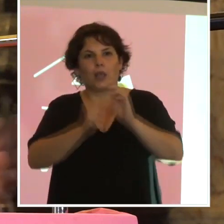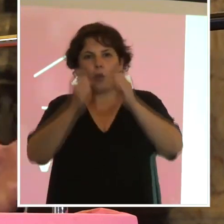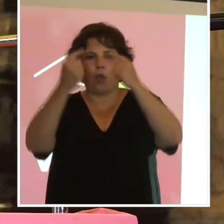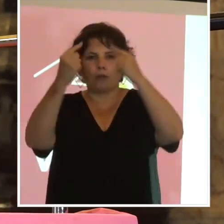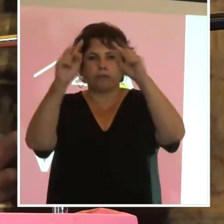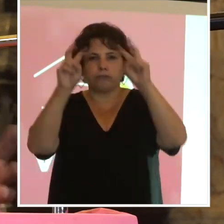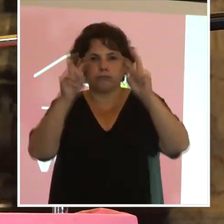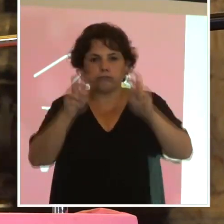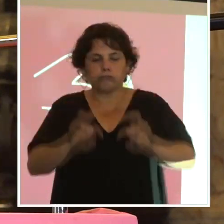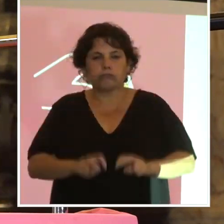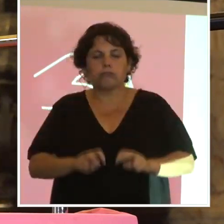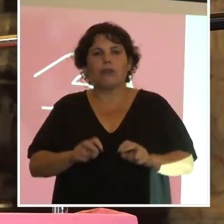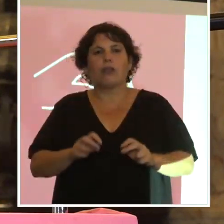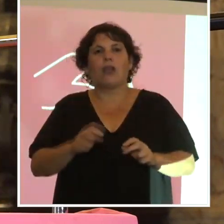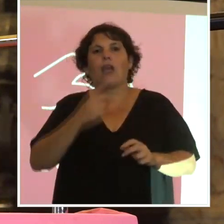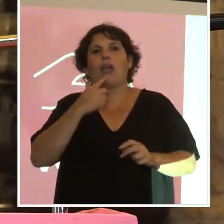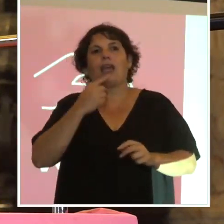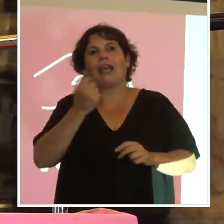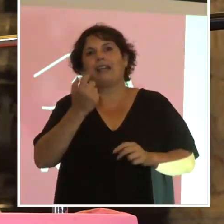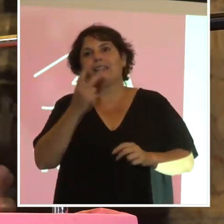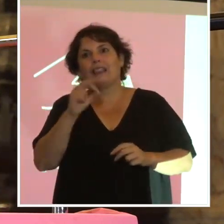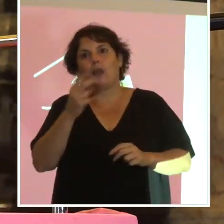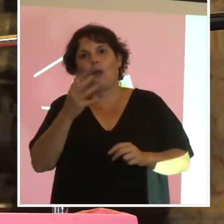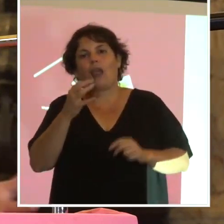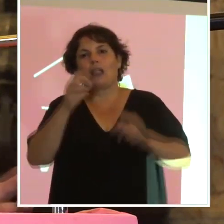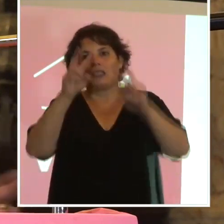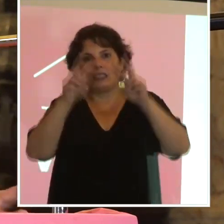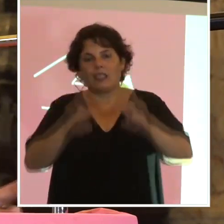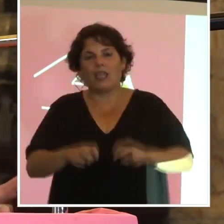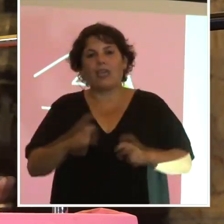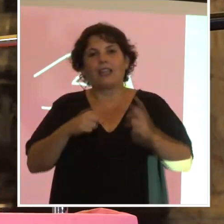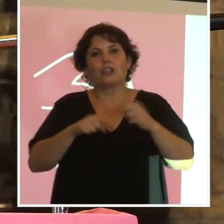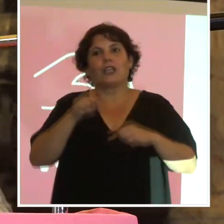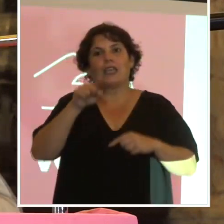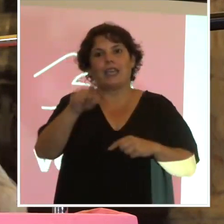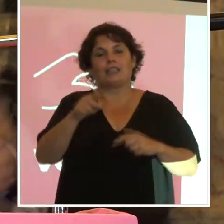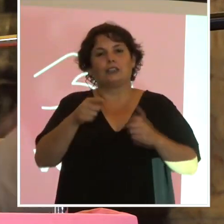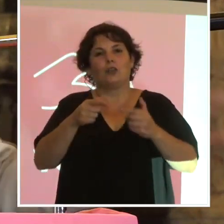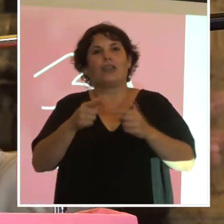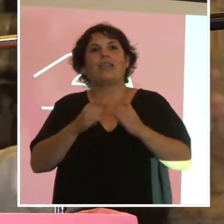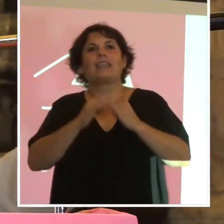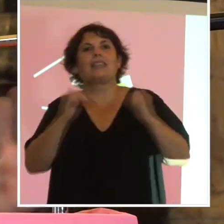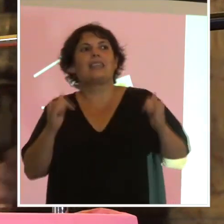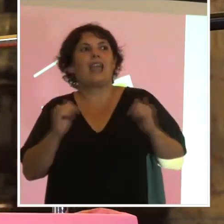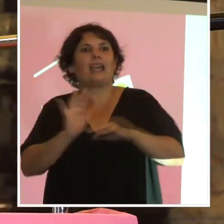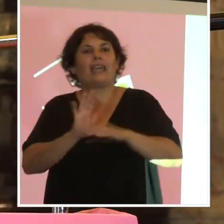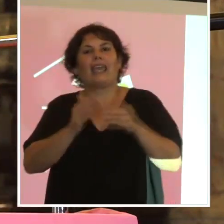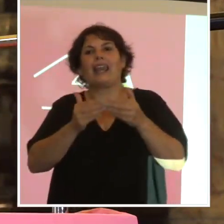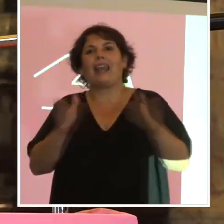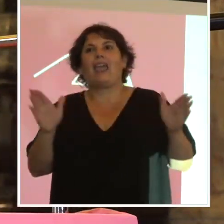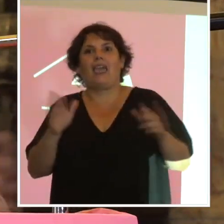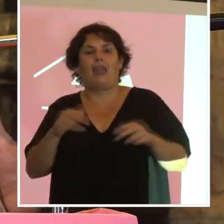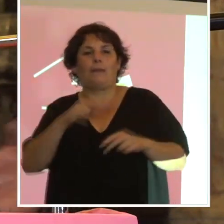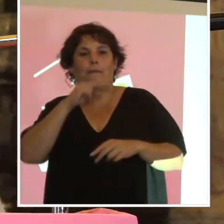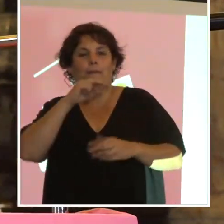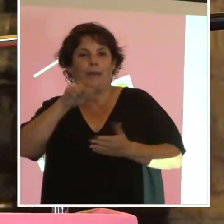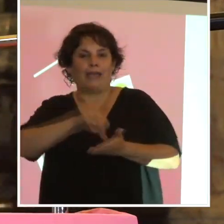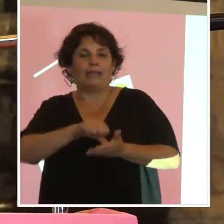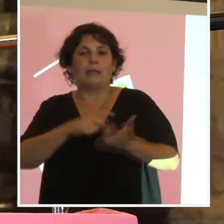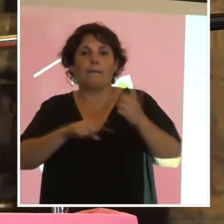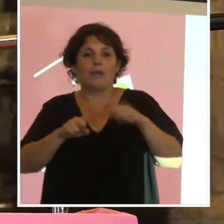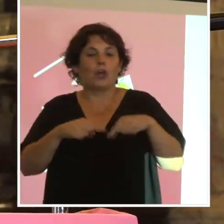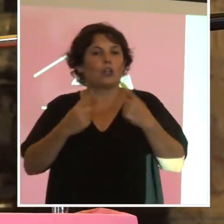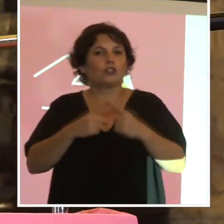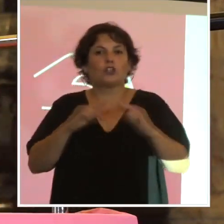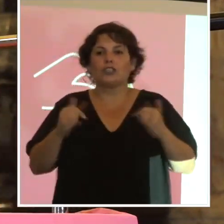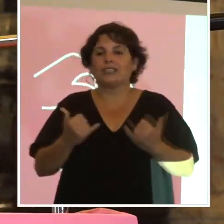30, 40 materias, es un Estado que nace, es el día que nace un país, pero nosotros ya tenemos